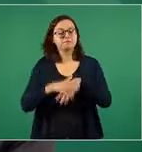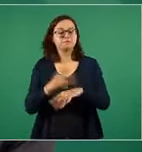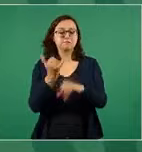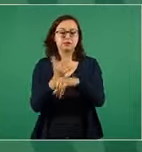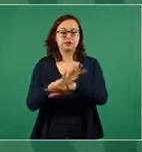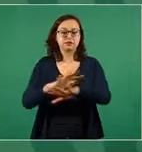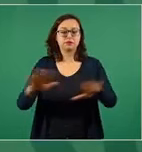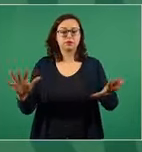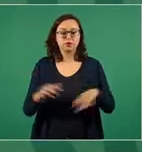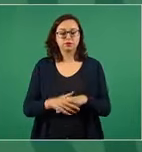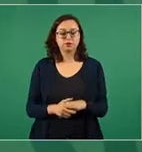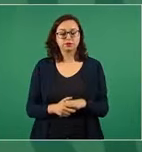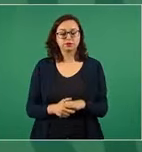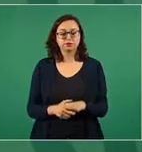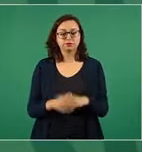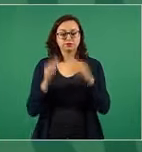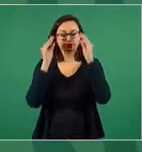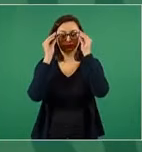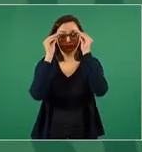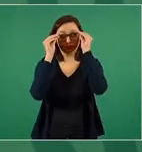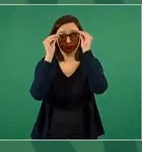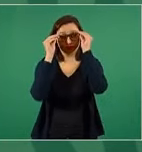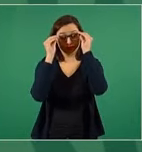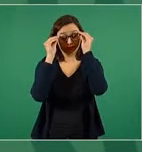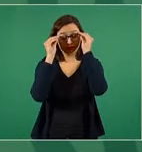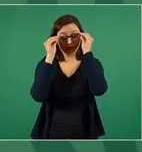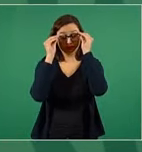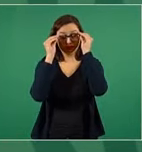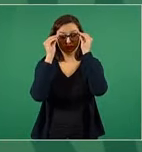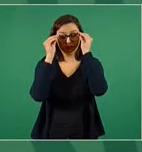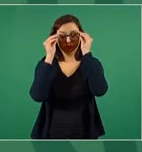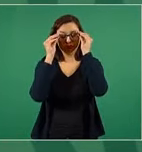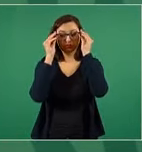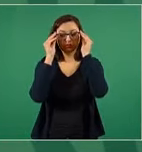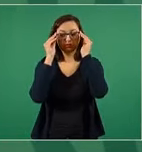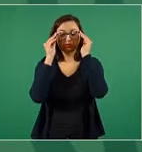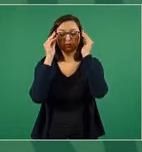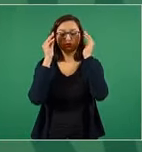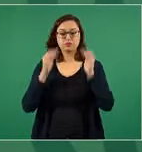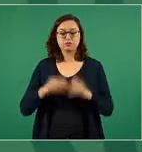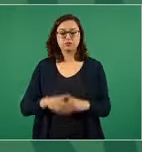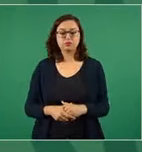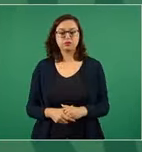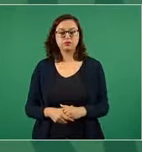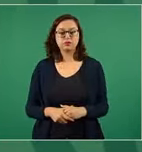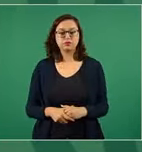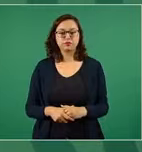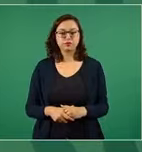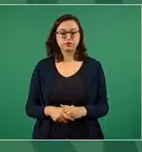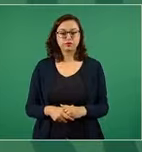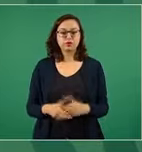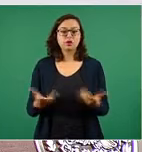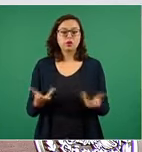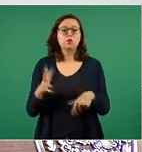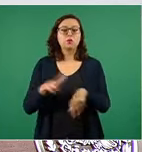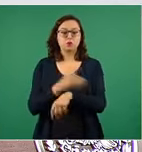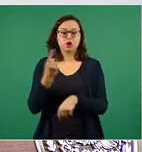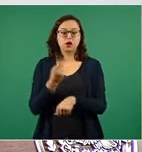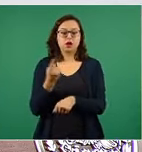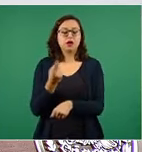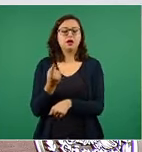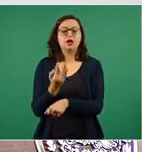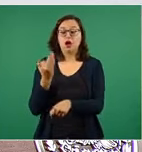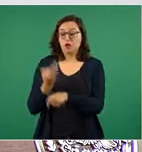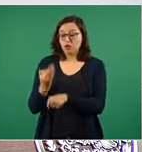porque se quedó un equipo trabajando,